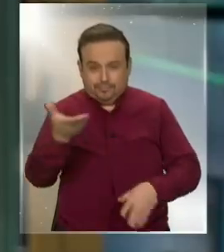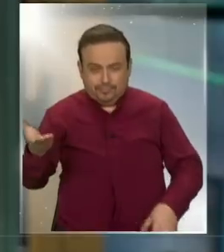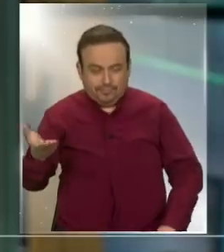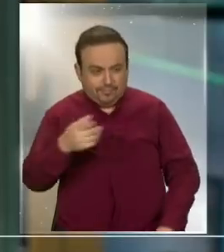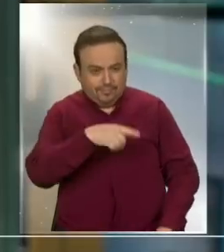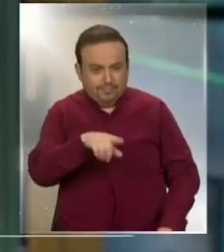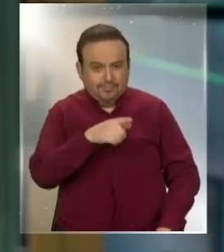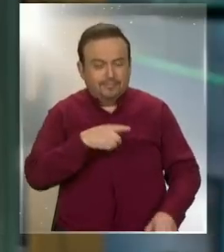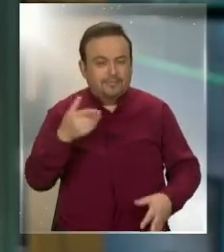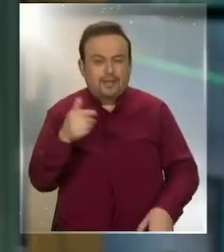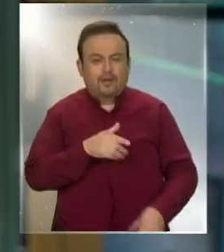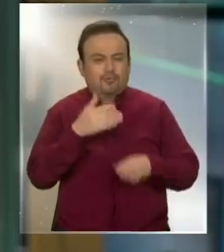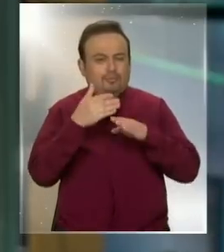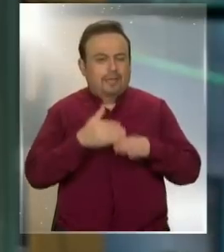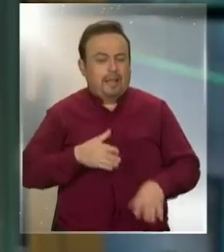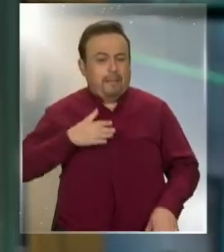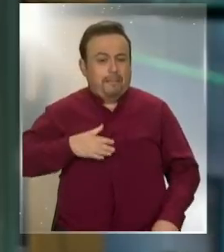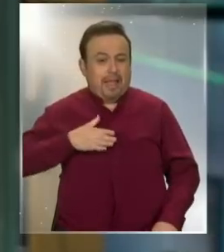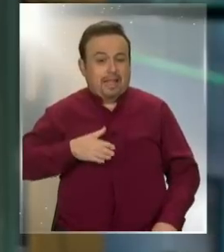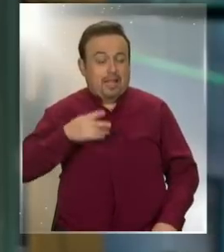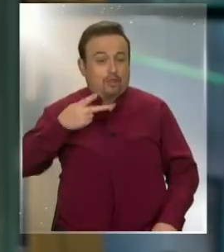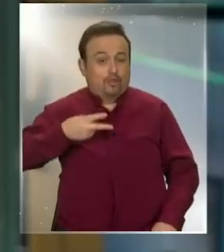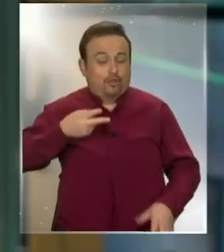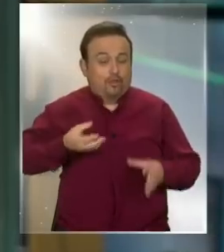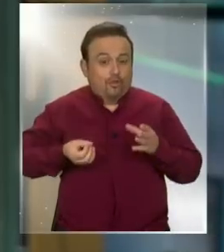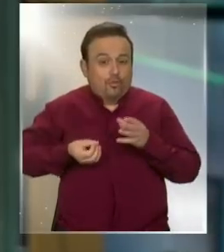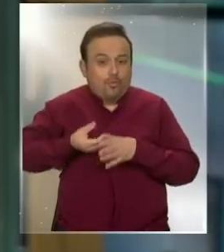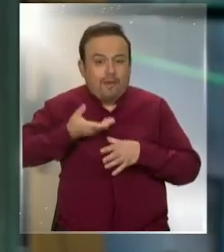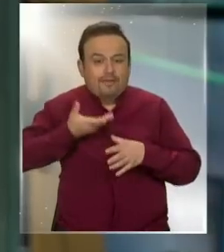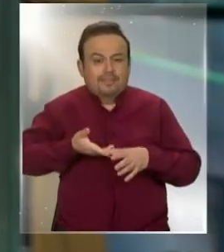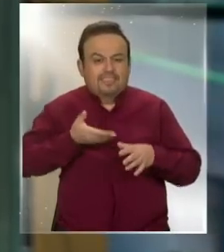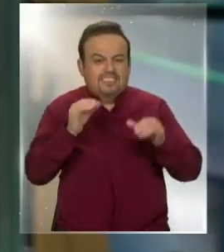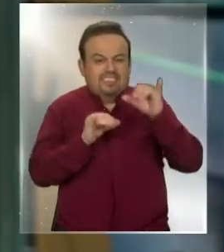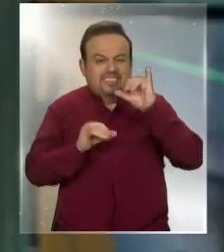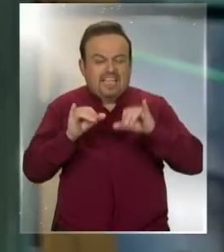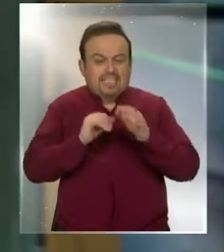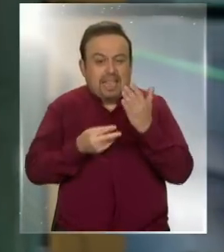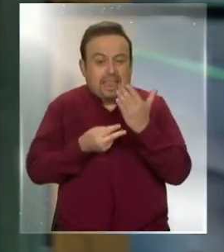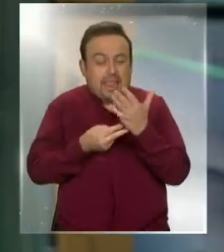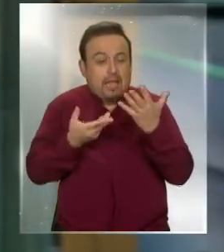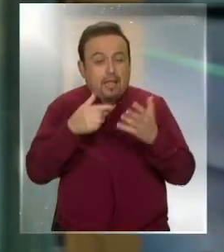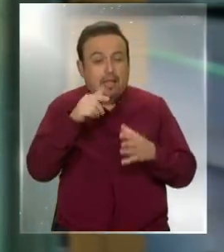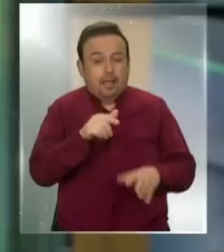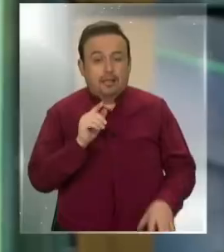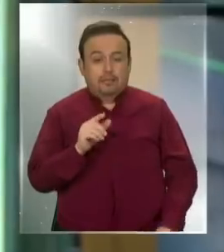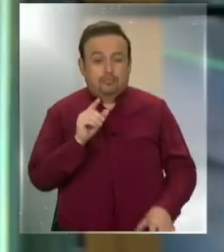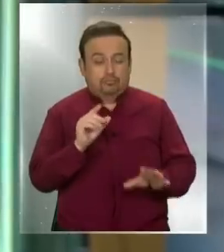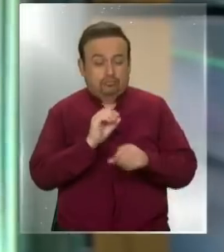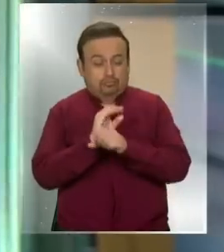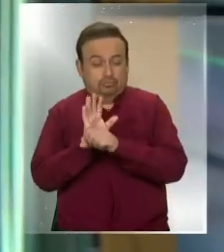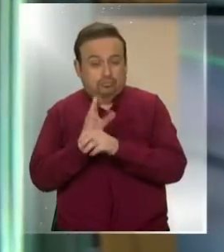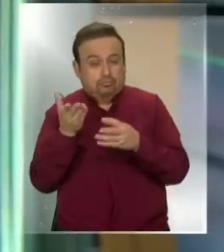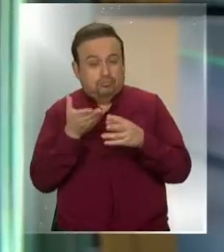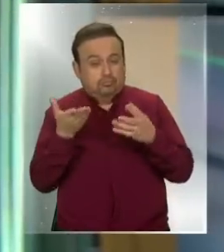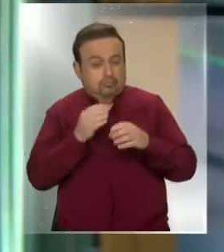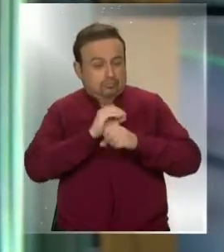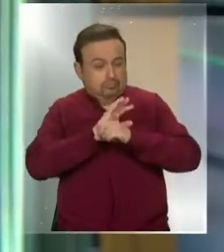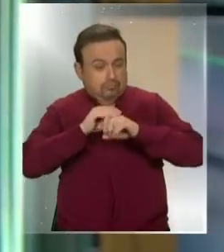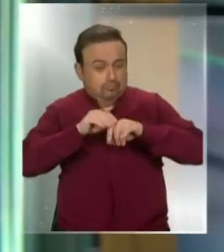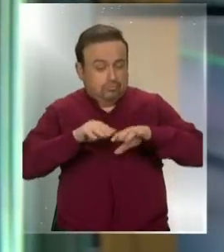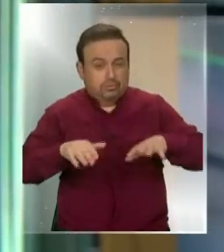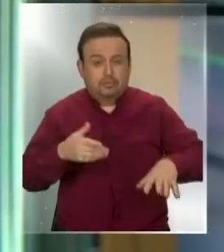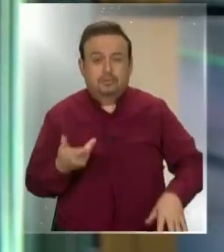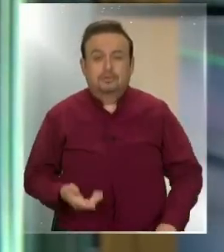a todos. Venimos como todos los martes con novedades respecto de ciencia y tecnología relacionados al coronavirus o a la pandemia de